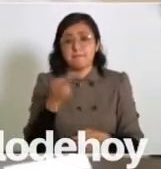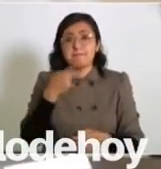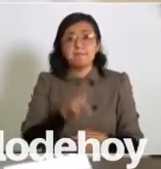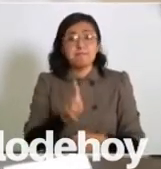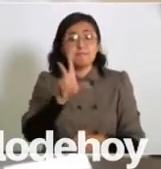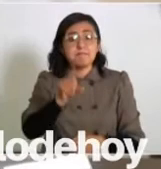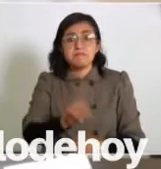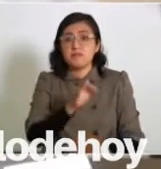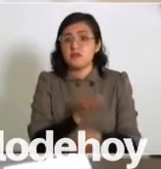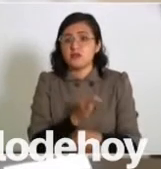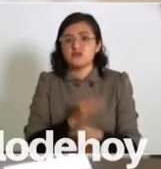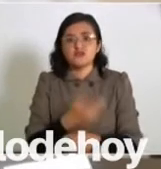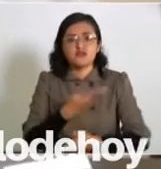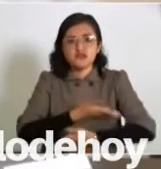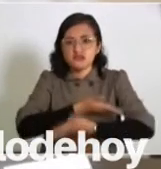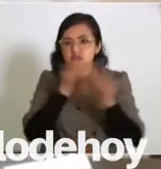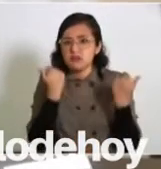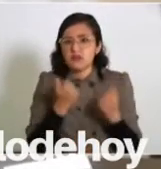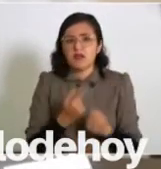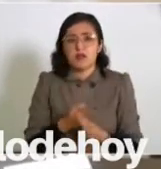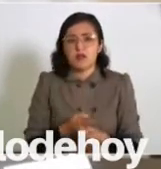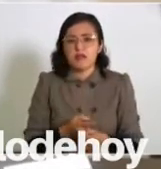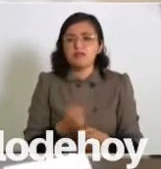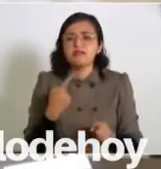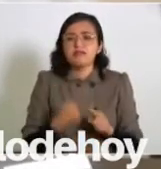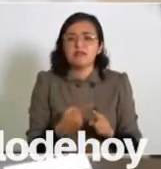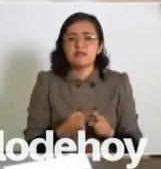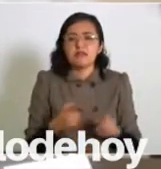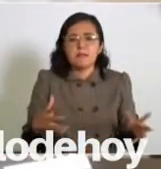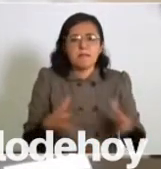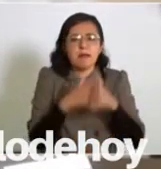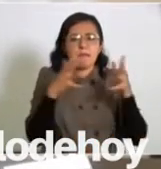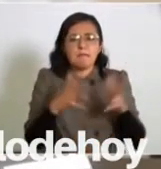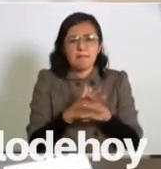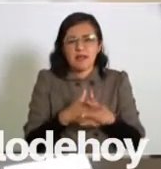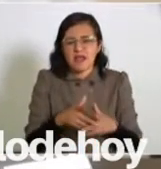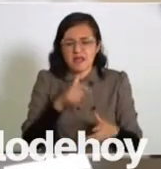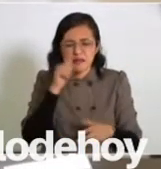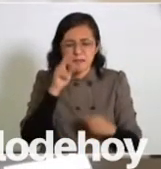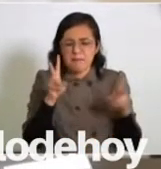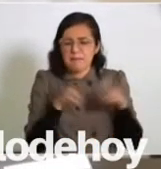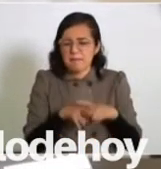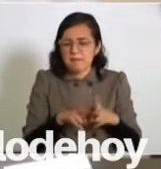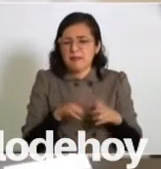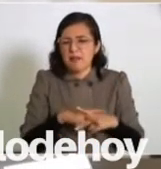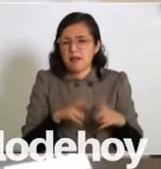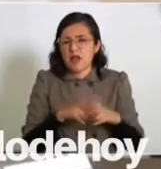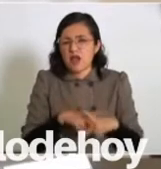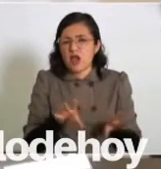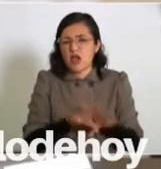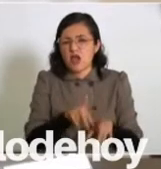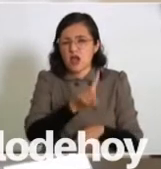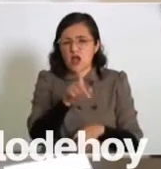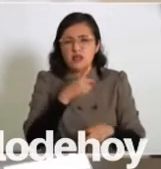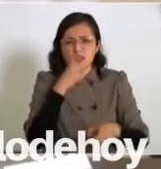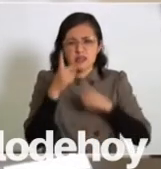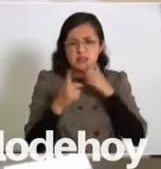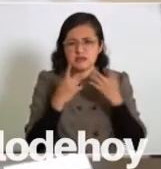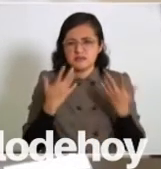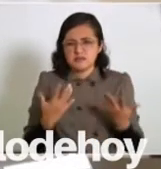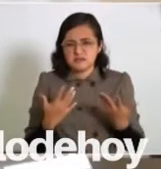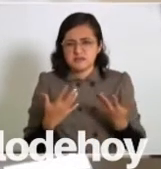no podemos, no tenemos nosotros ninguna evidencia de que haya ocurrido así como se ha dicho.